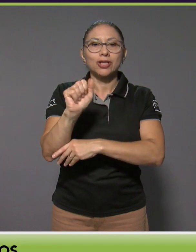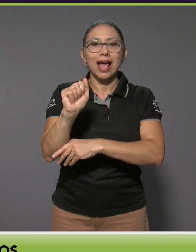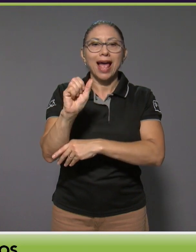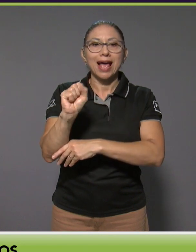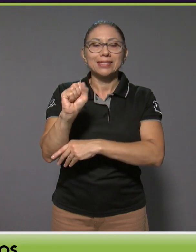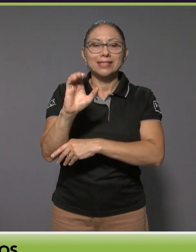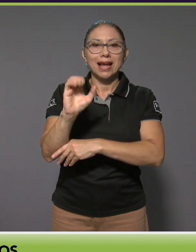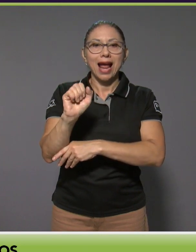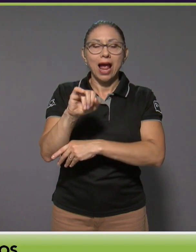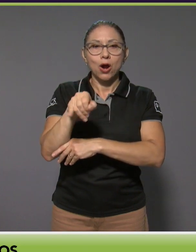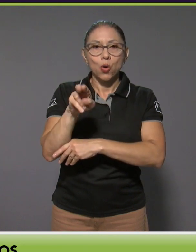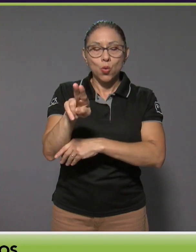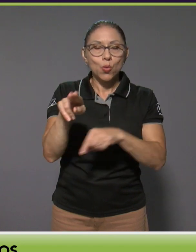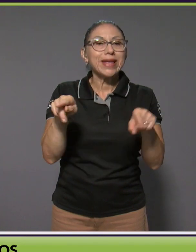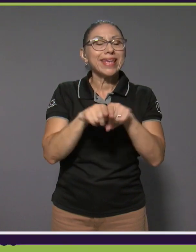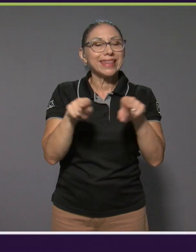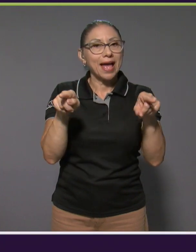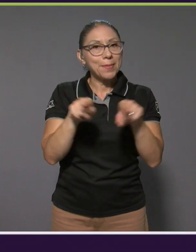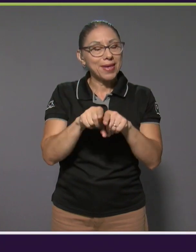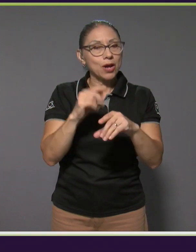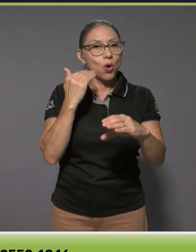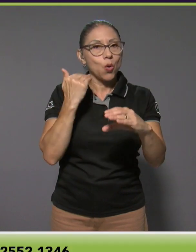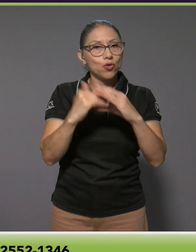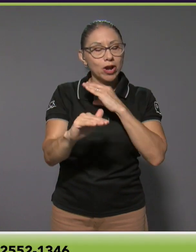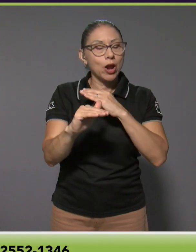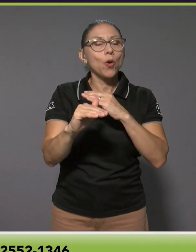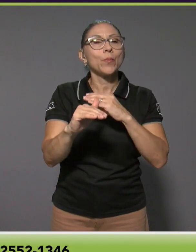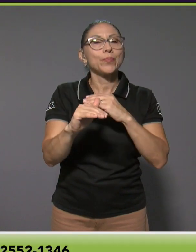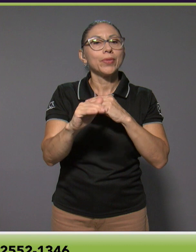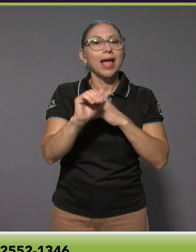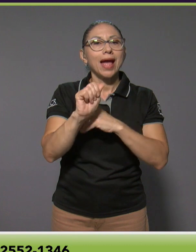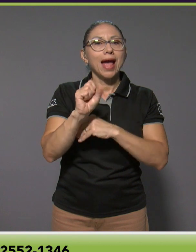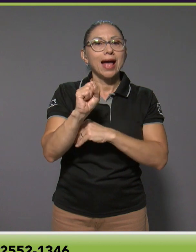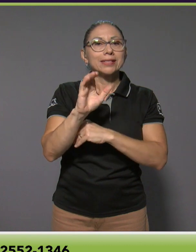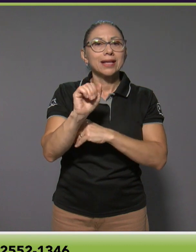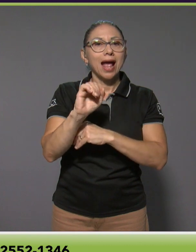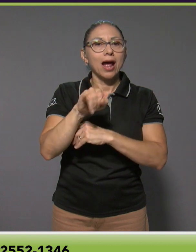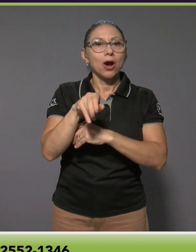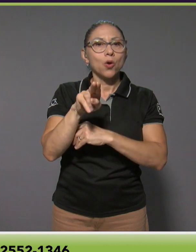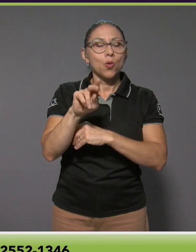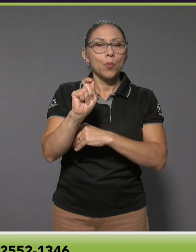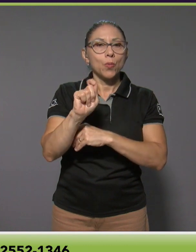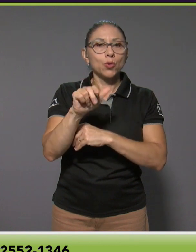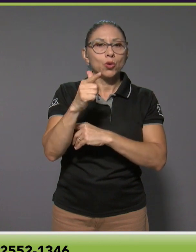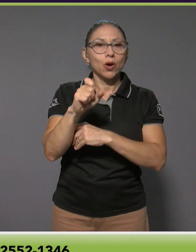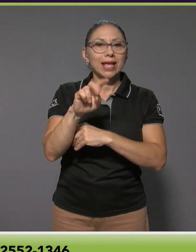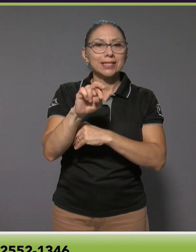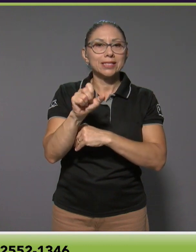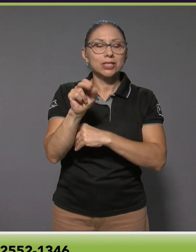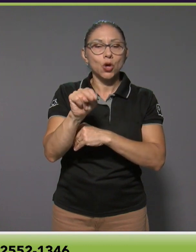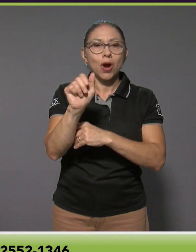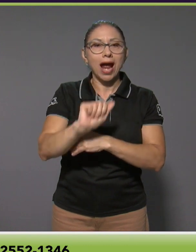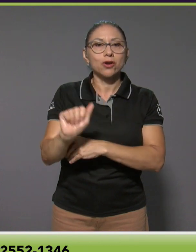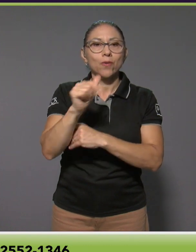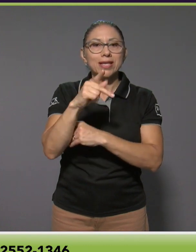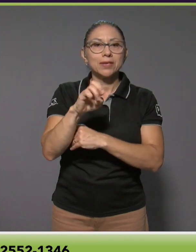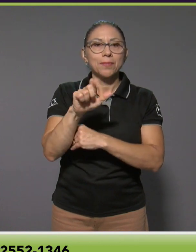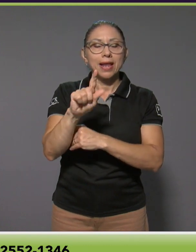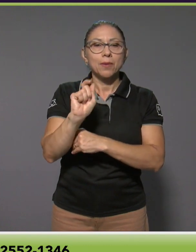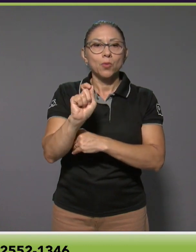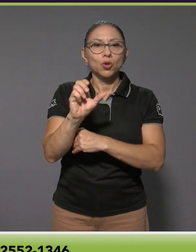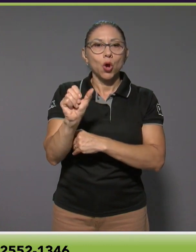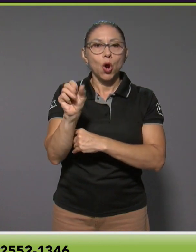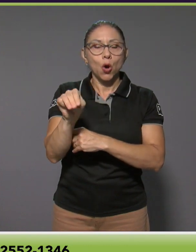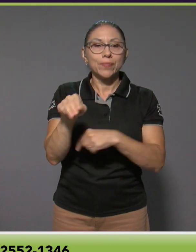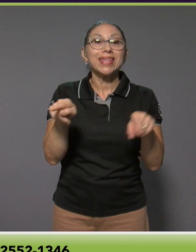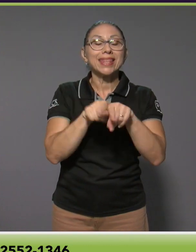tenemos el correo azcajú.gestión, arroba, gmail.com, y también tenemos